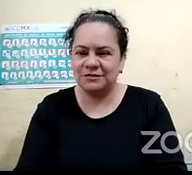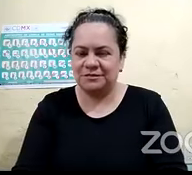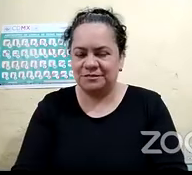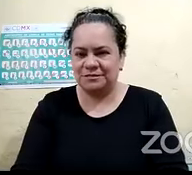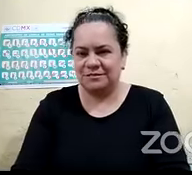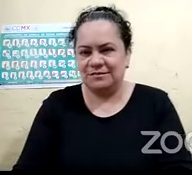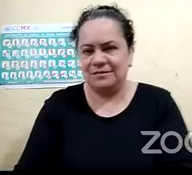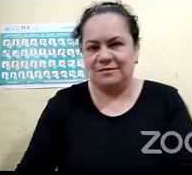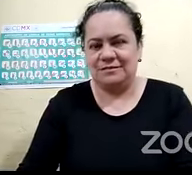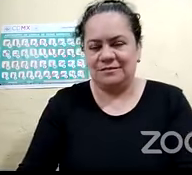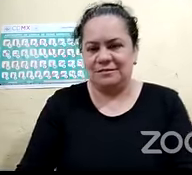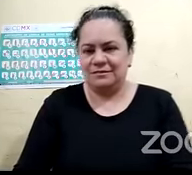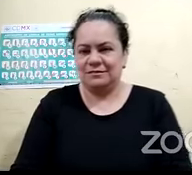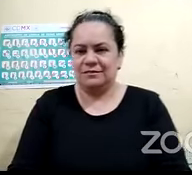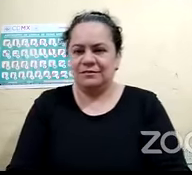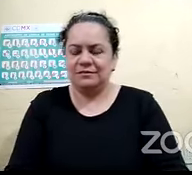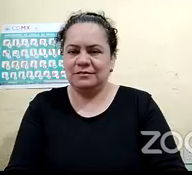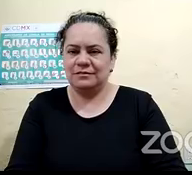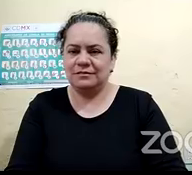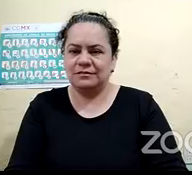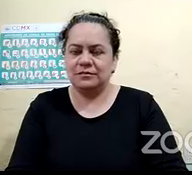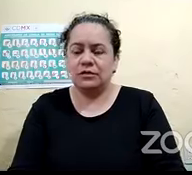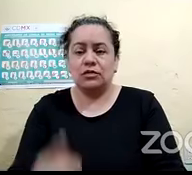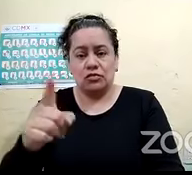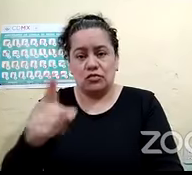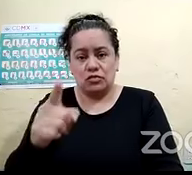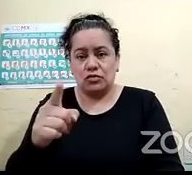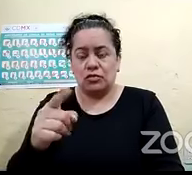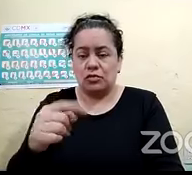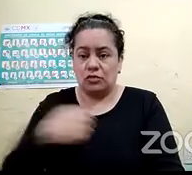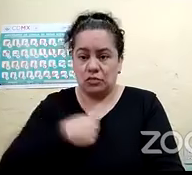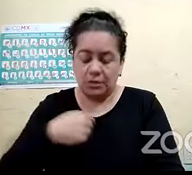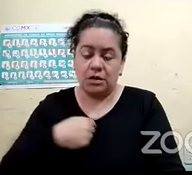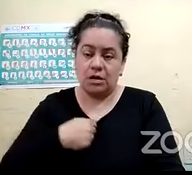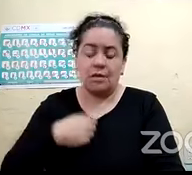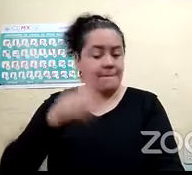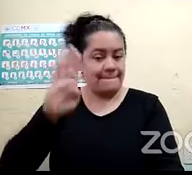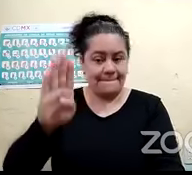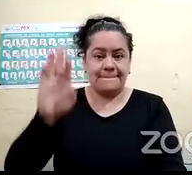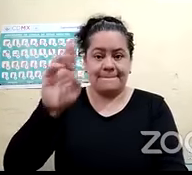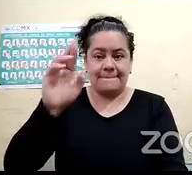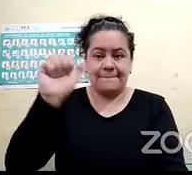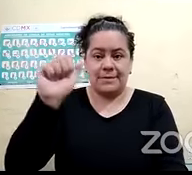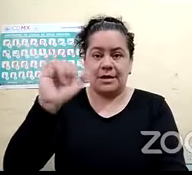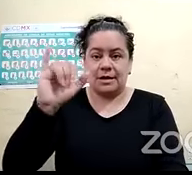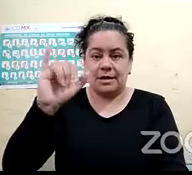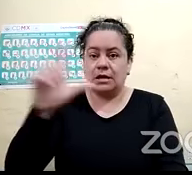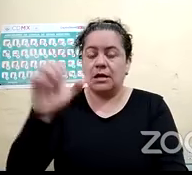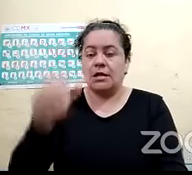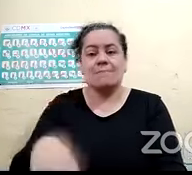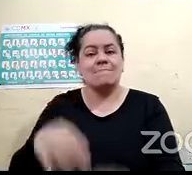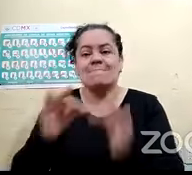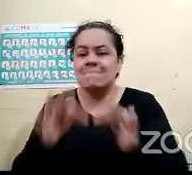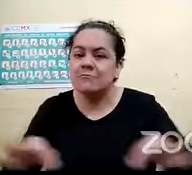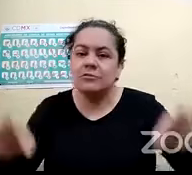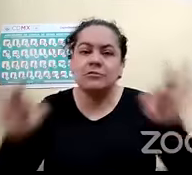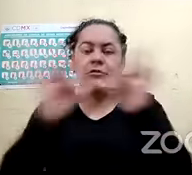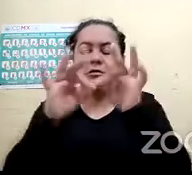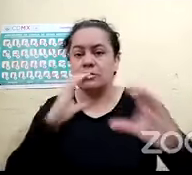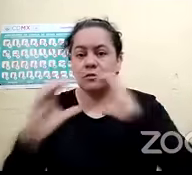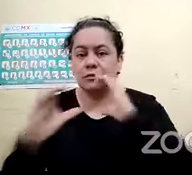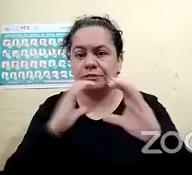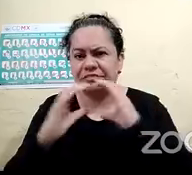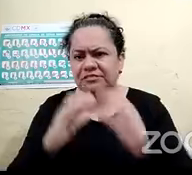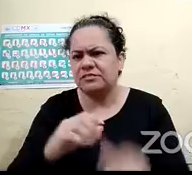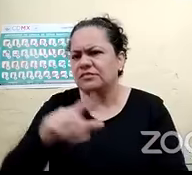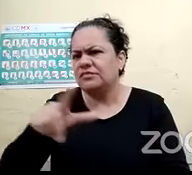Pero sí, o sea, en mi caso fue el sistema braille, mi principal método de comunicación. Después aprendí también el